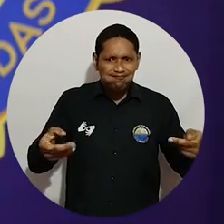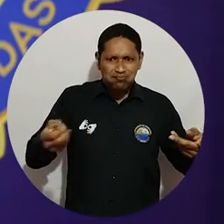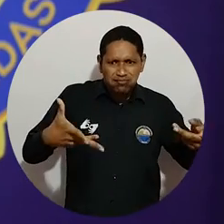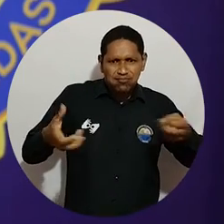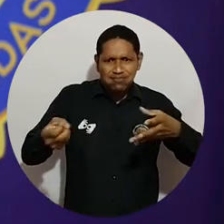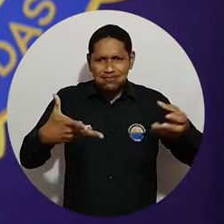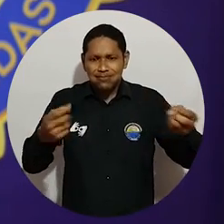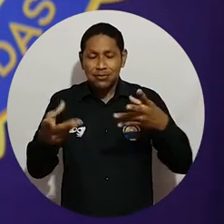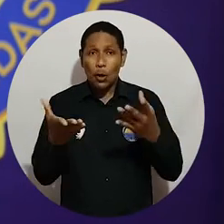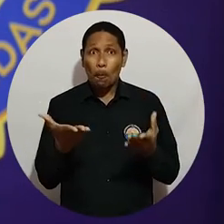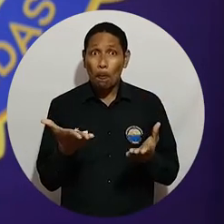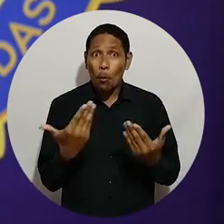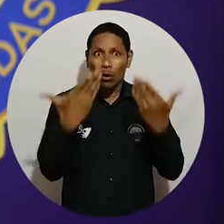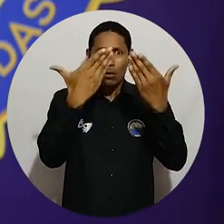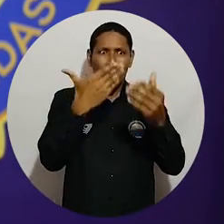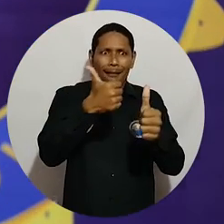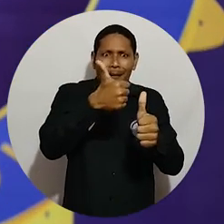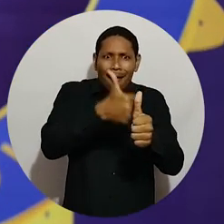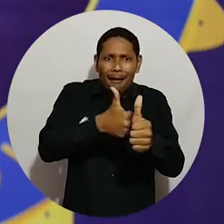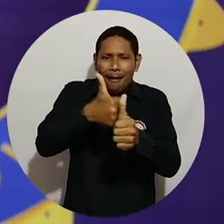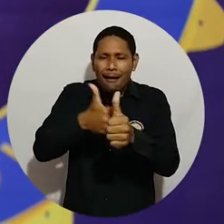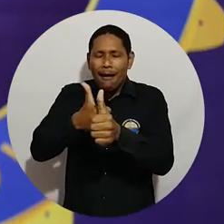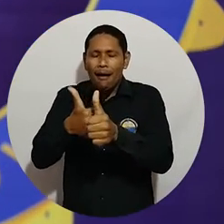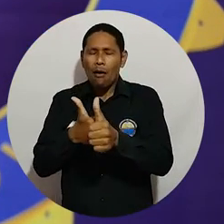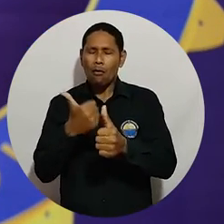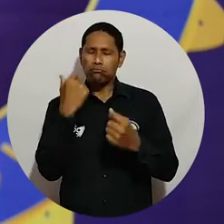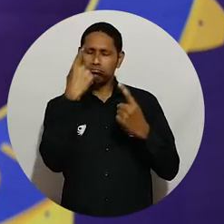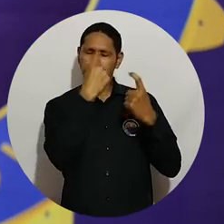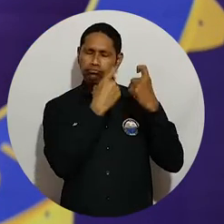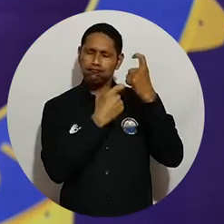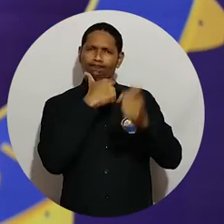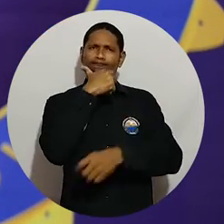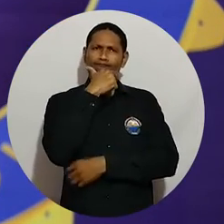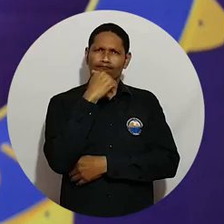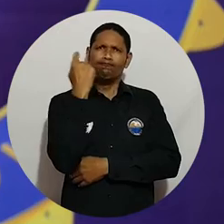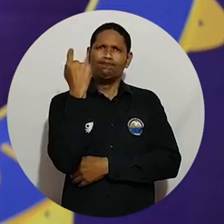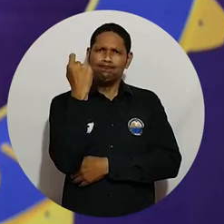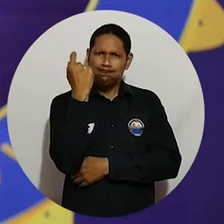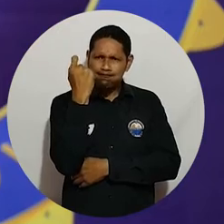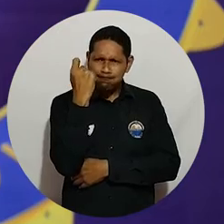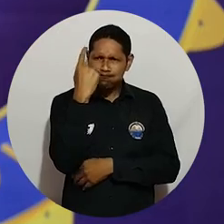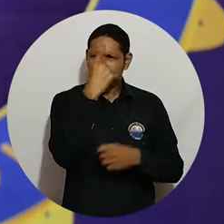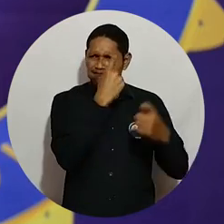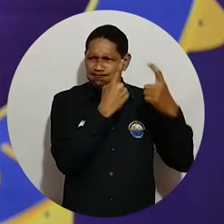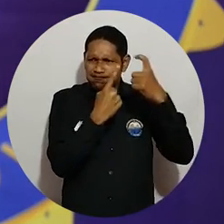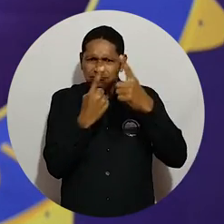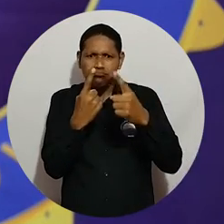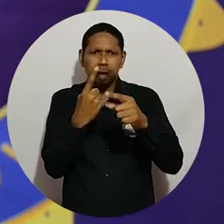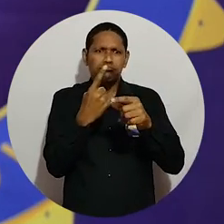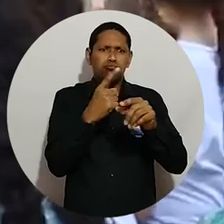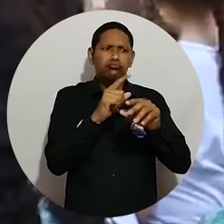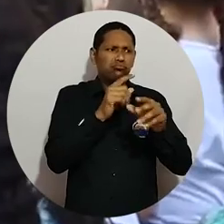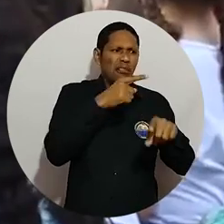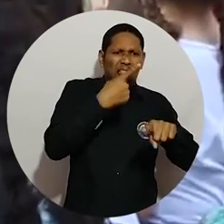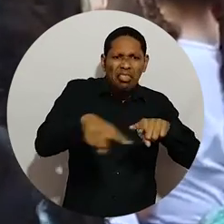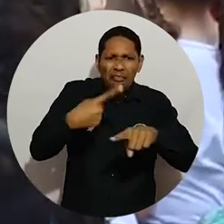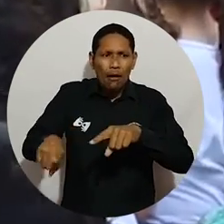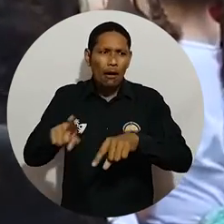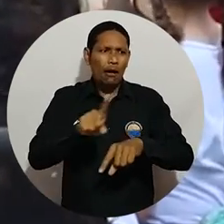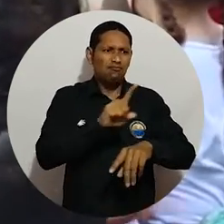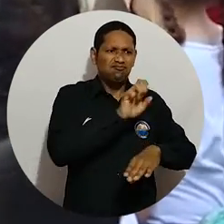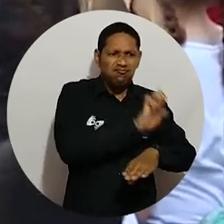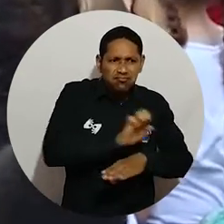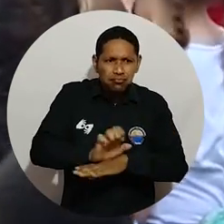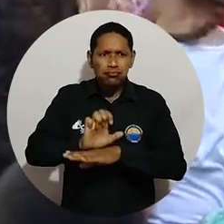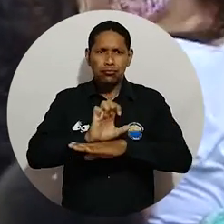presencia de todas estas personas con sus aportes y hace que cada uno de los presentes tengamos una percepción de cómo desde su